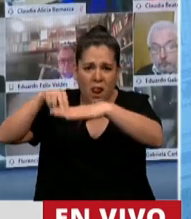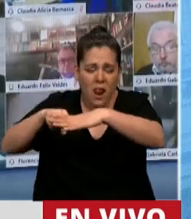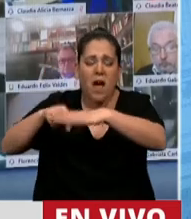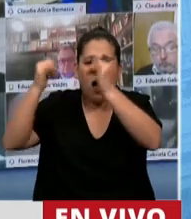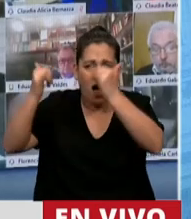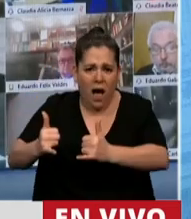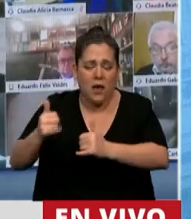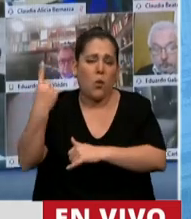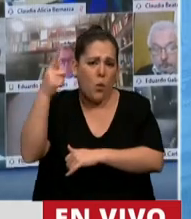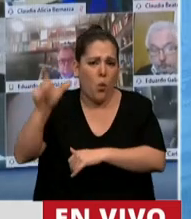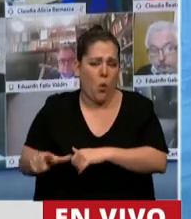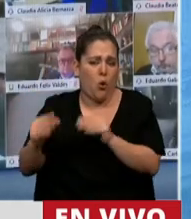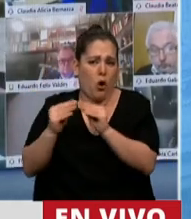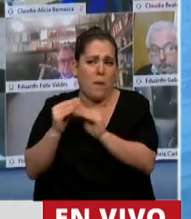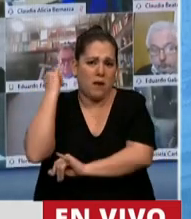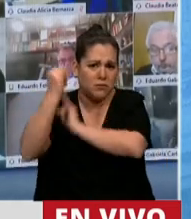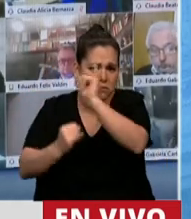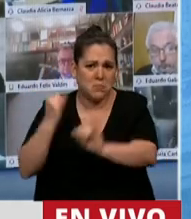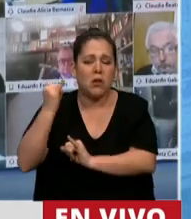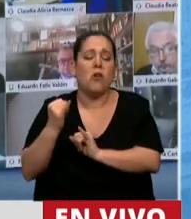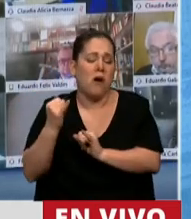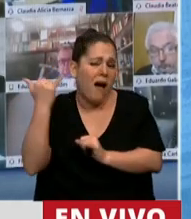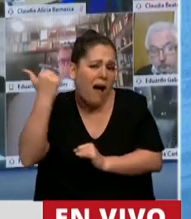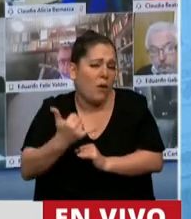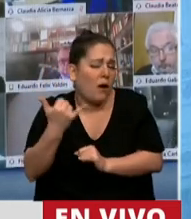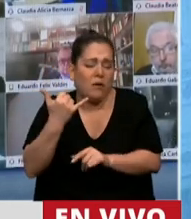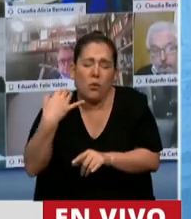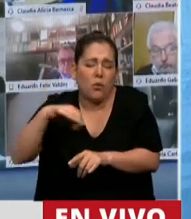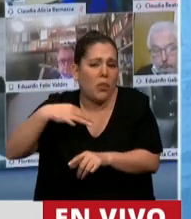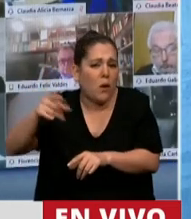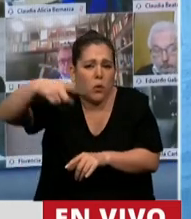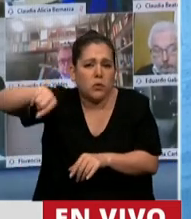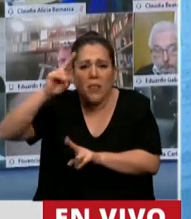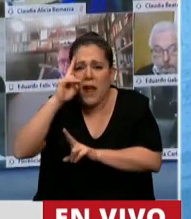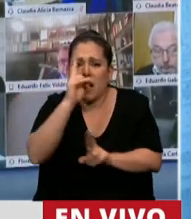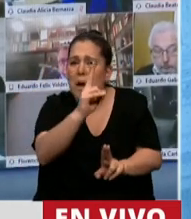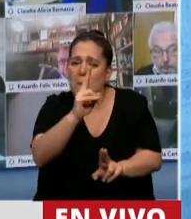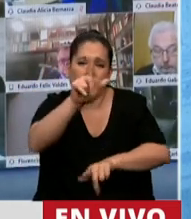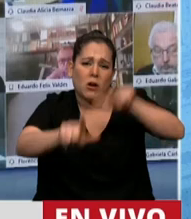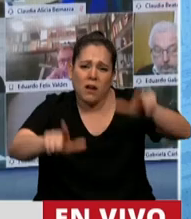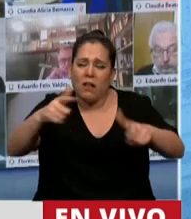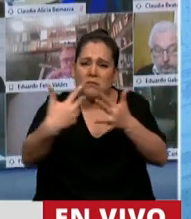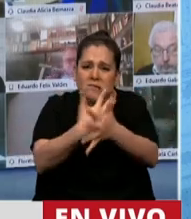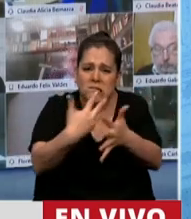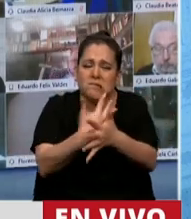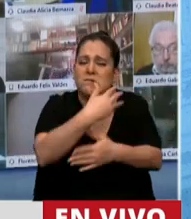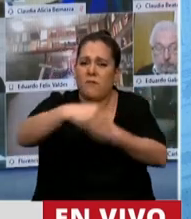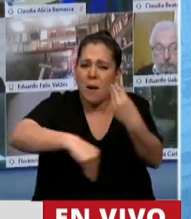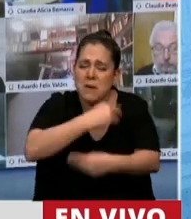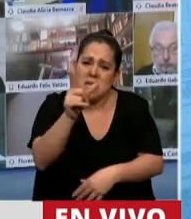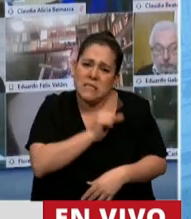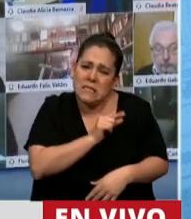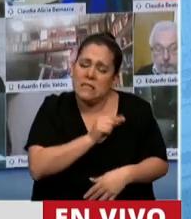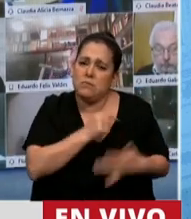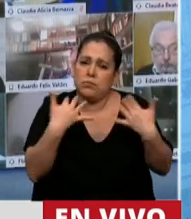describió uno de nuestros diputados. Tengan un poco de respeto por el dolor de tantas familias y por favor